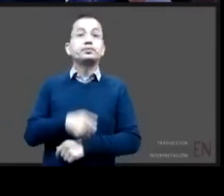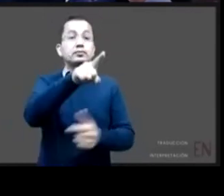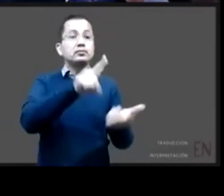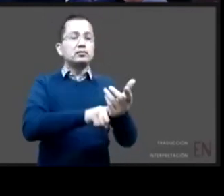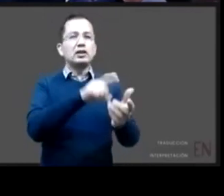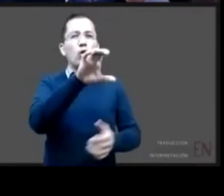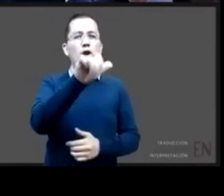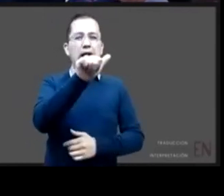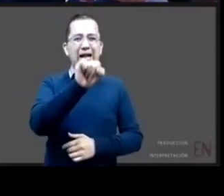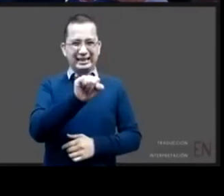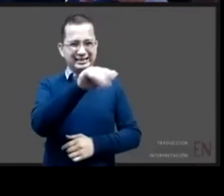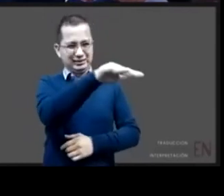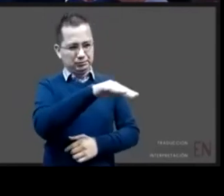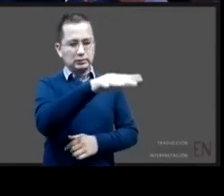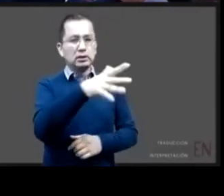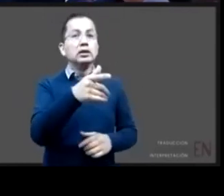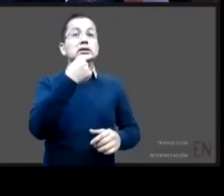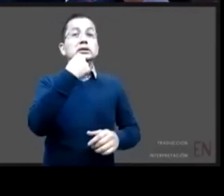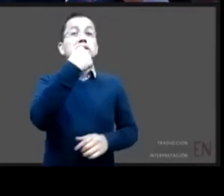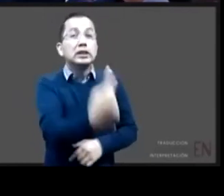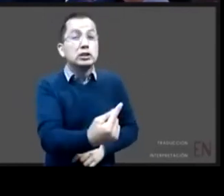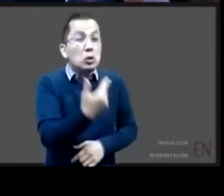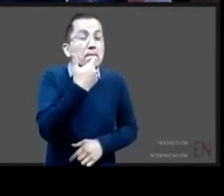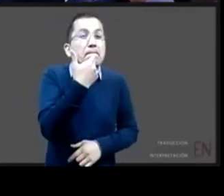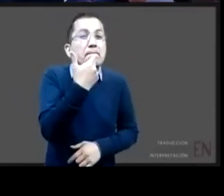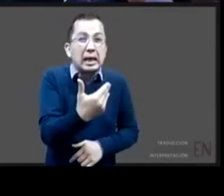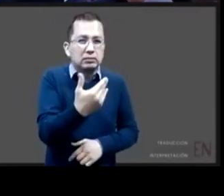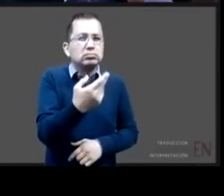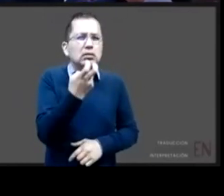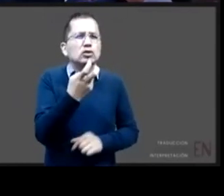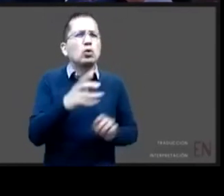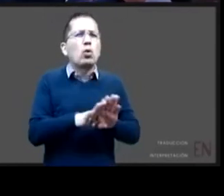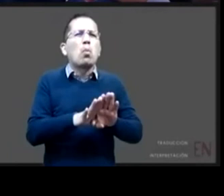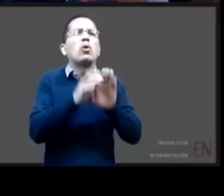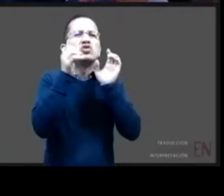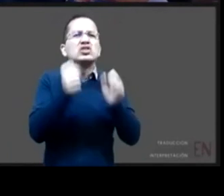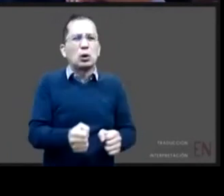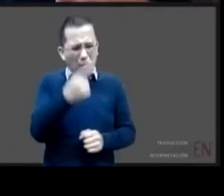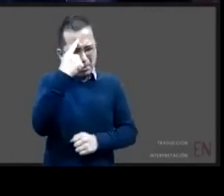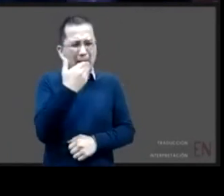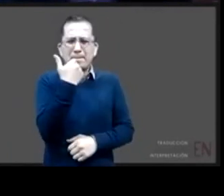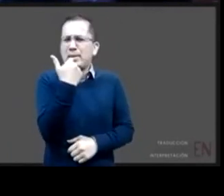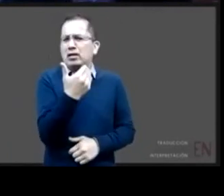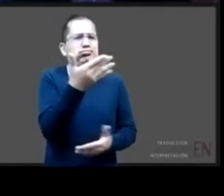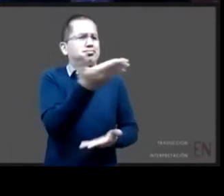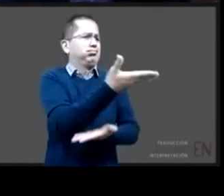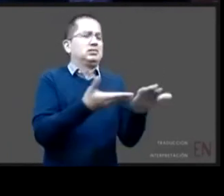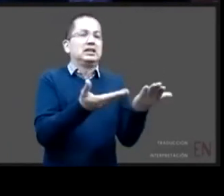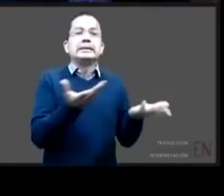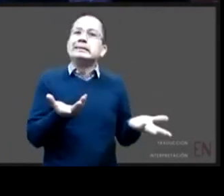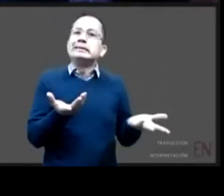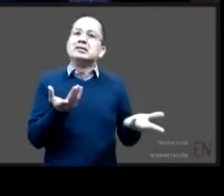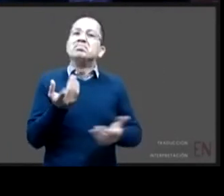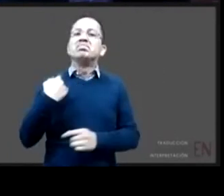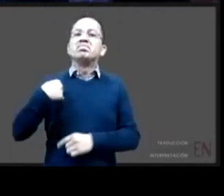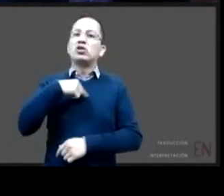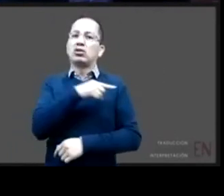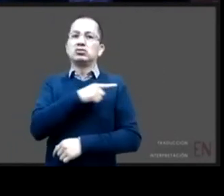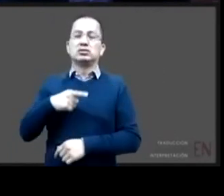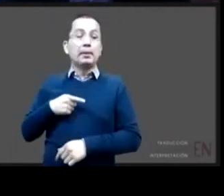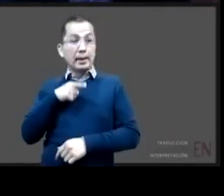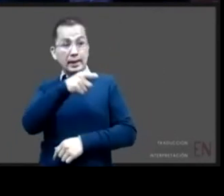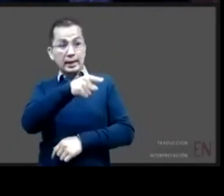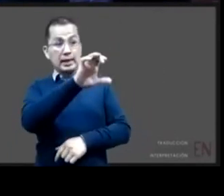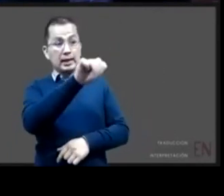visiones por un lado reforzar como bien decía Matilde Luna hace un momento con recursos a los centros de